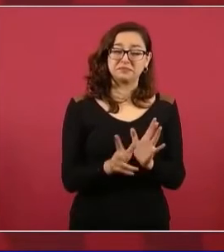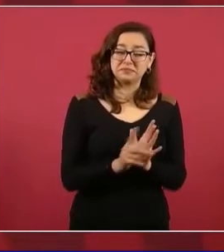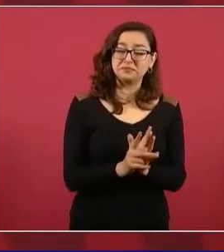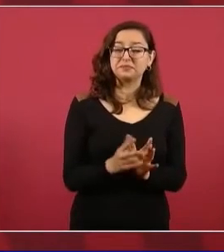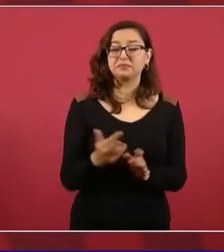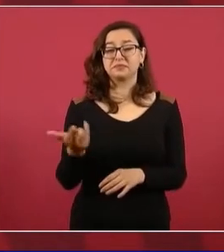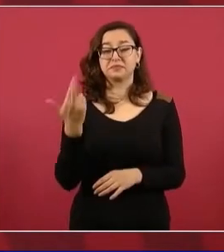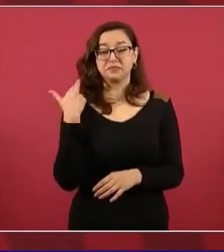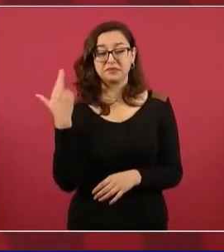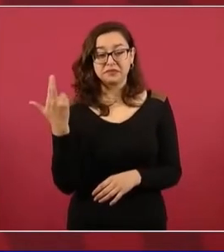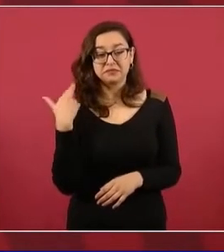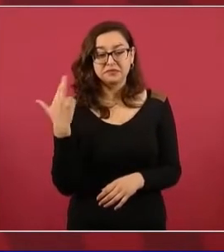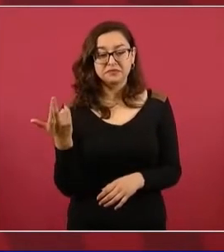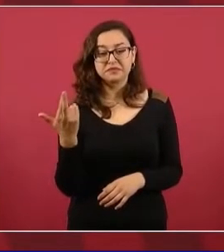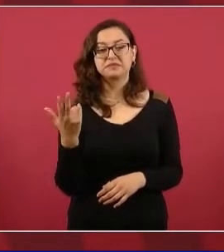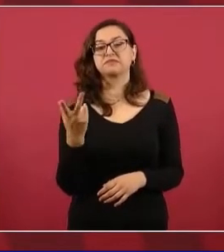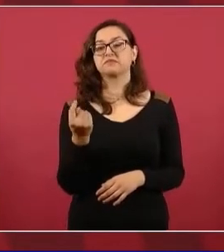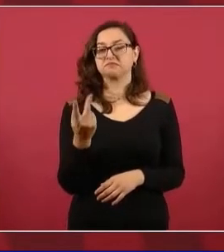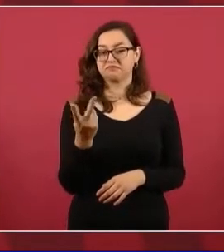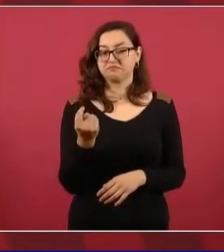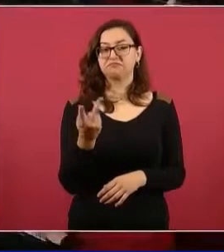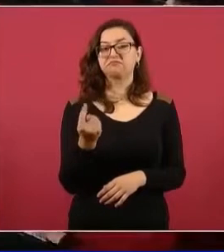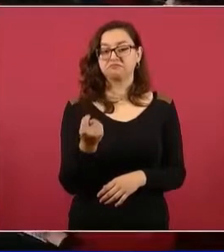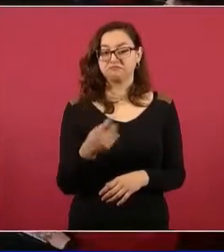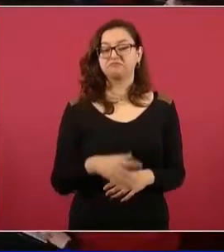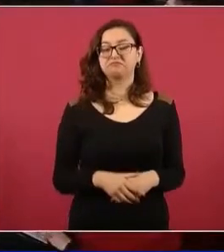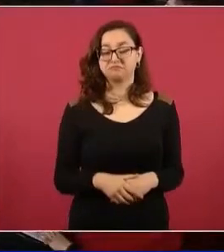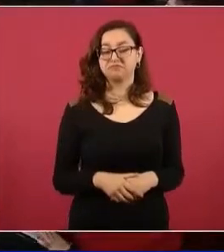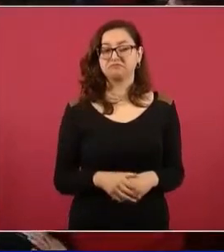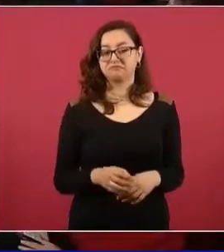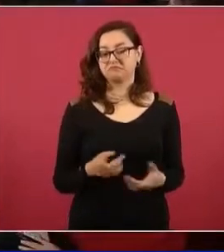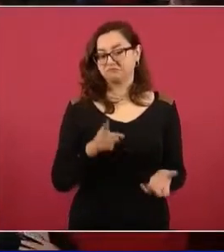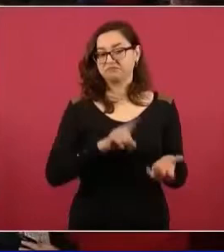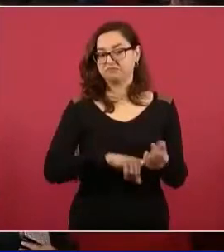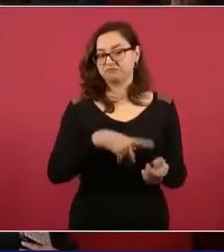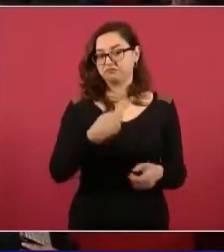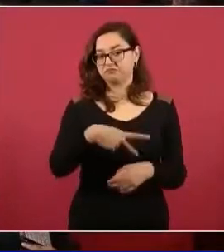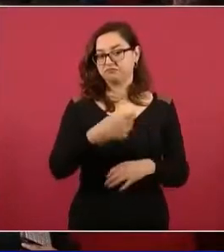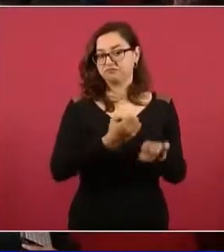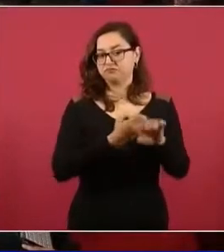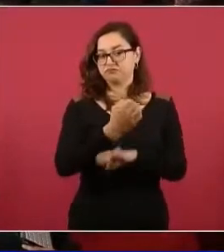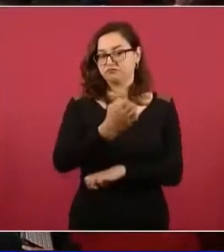y televisiones locales.